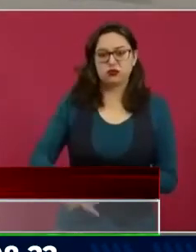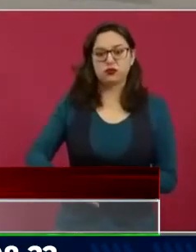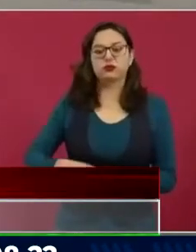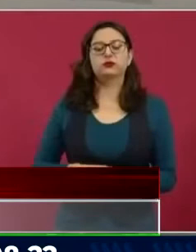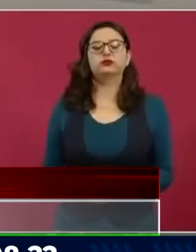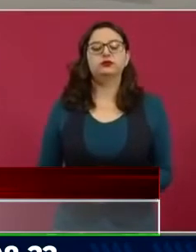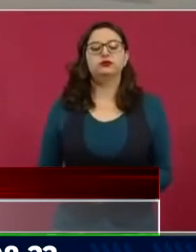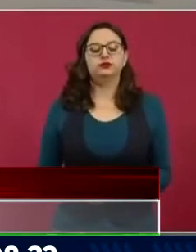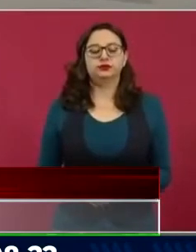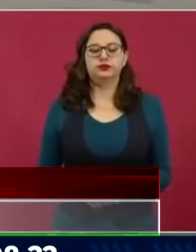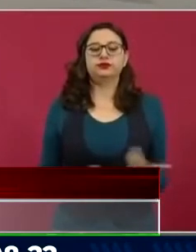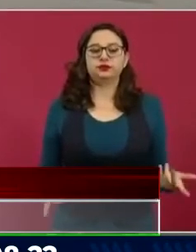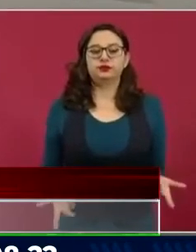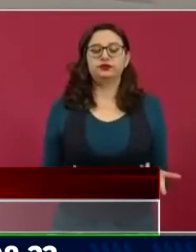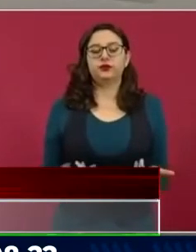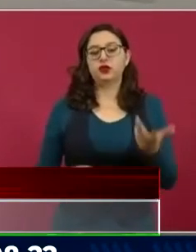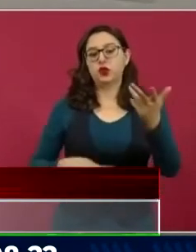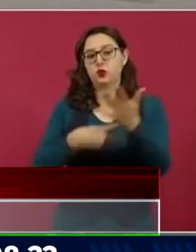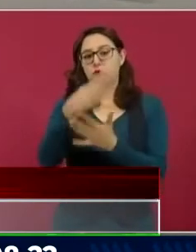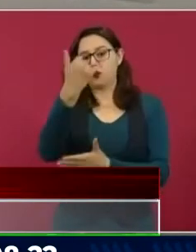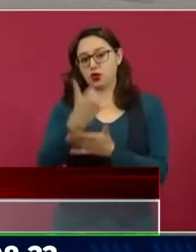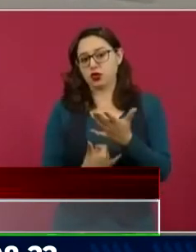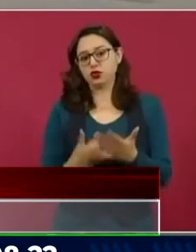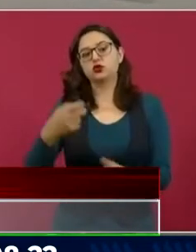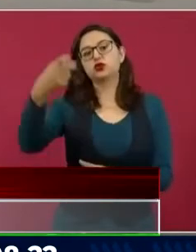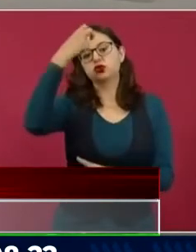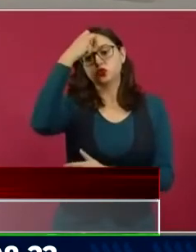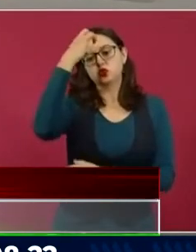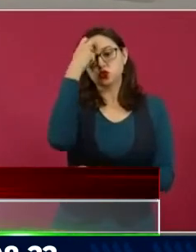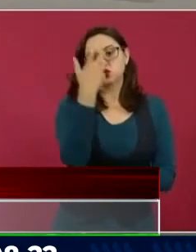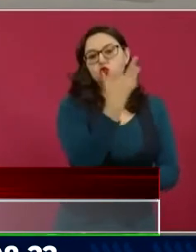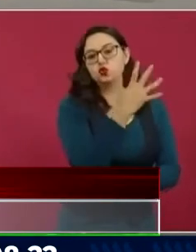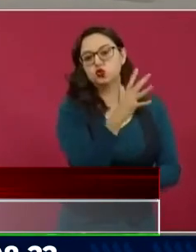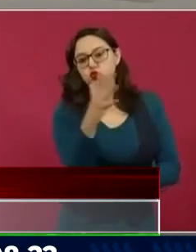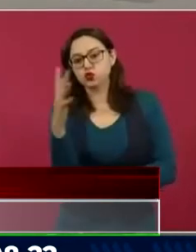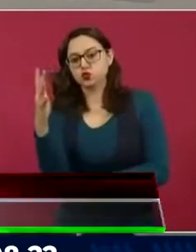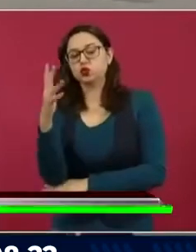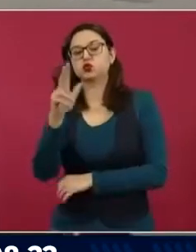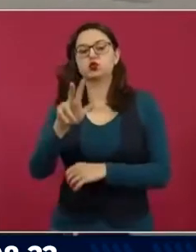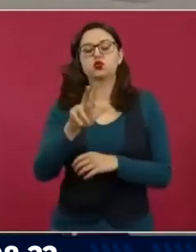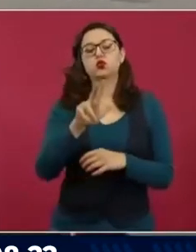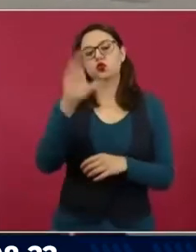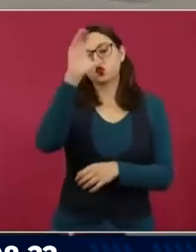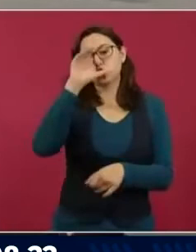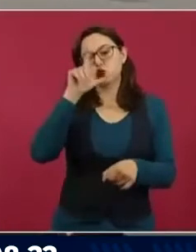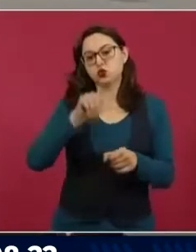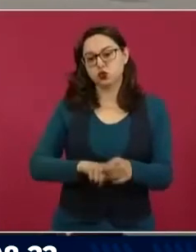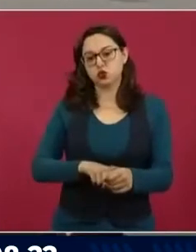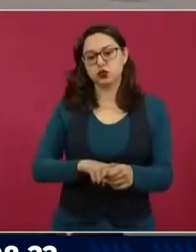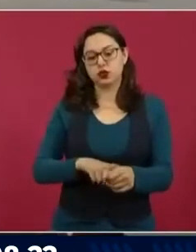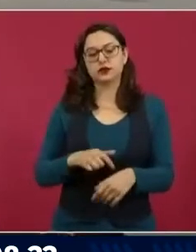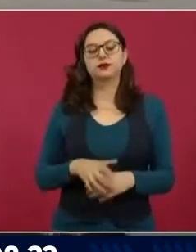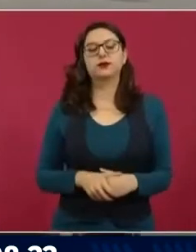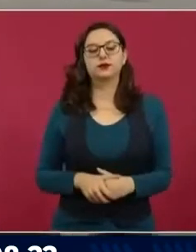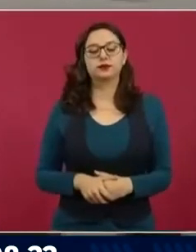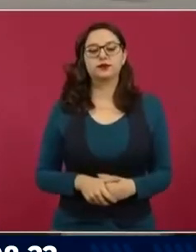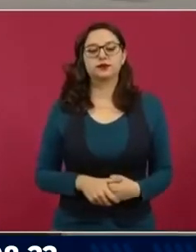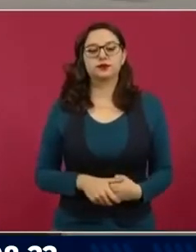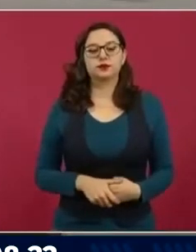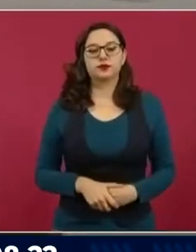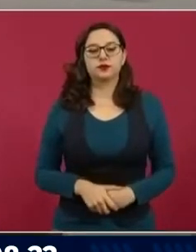ejes temáticos de naturaleza y cultura. El objetivo es fortalecer el área como un espacio público no